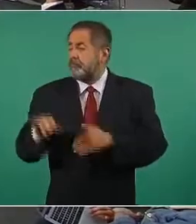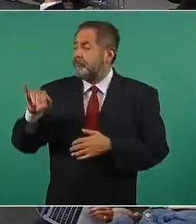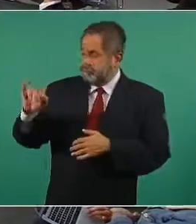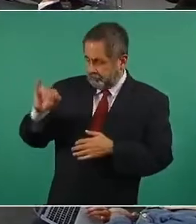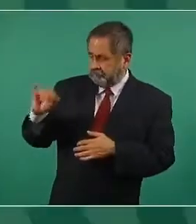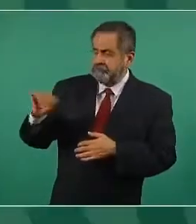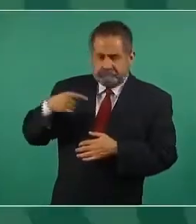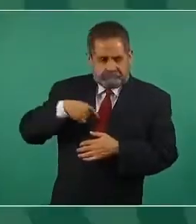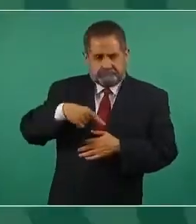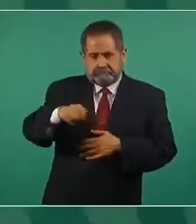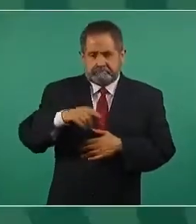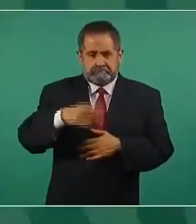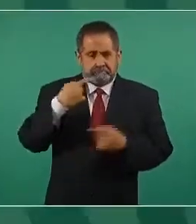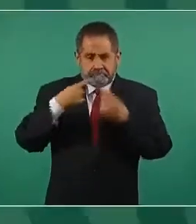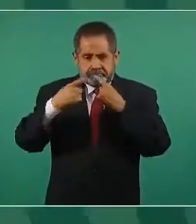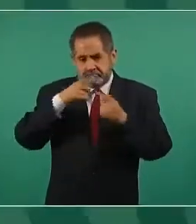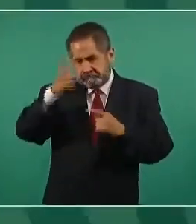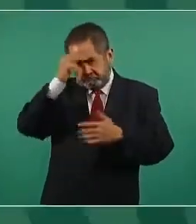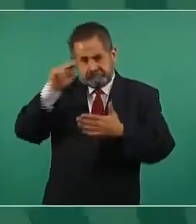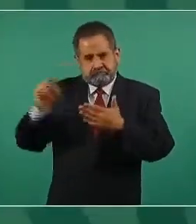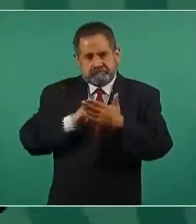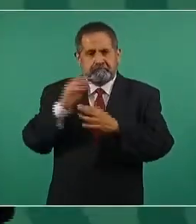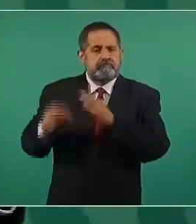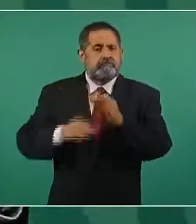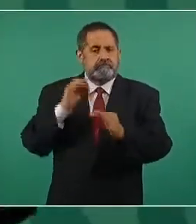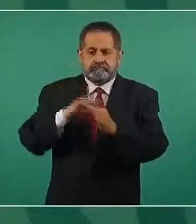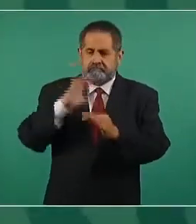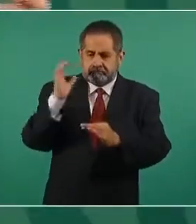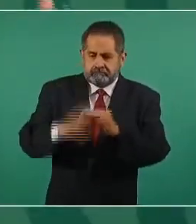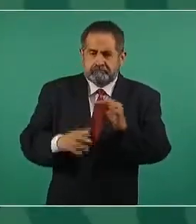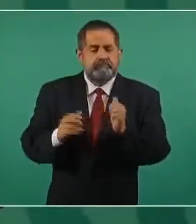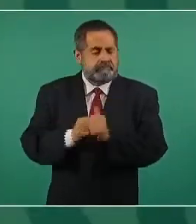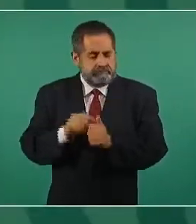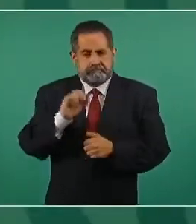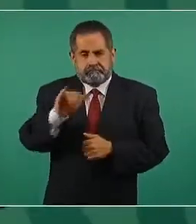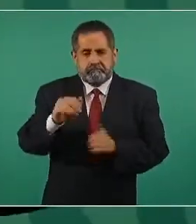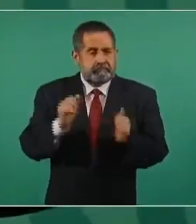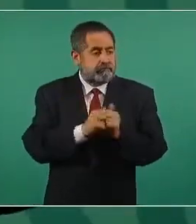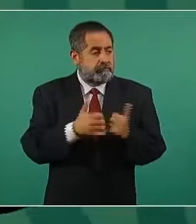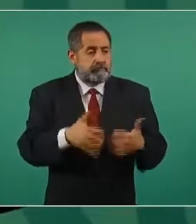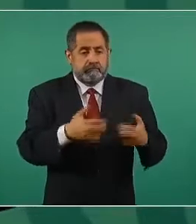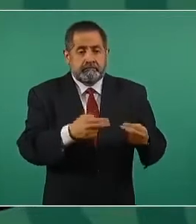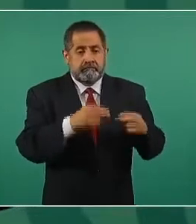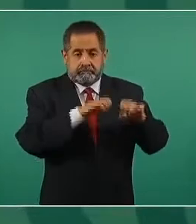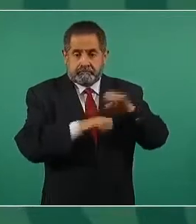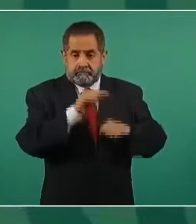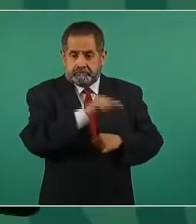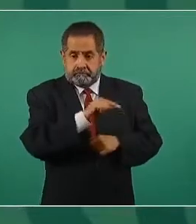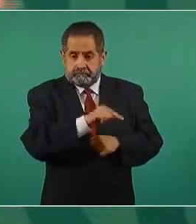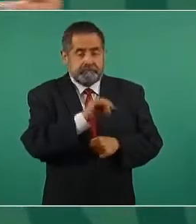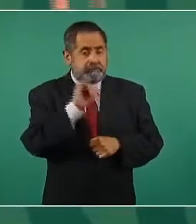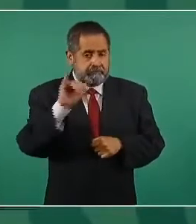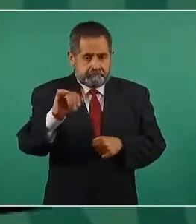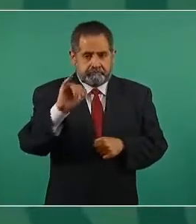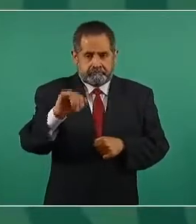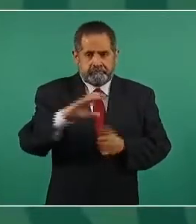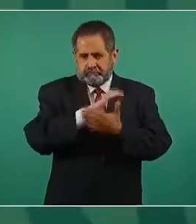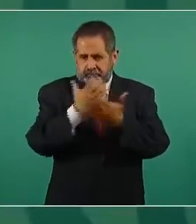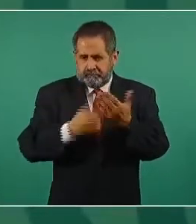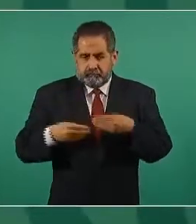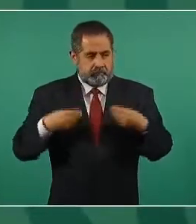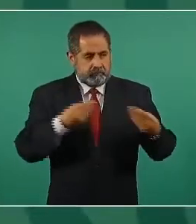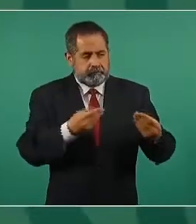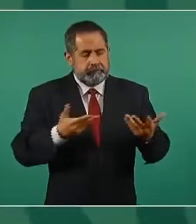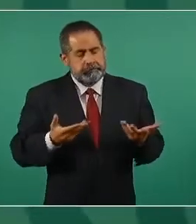acuerdo ya se llegó a acuerdo también con la empresa que tenía el contrato